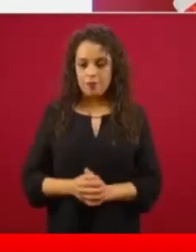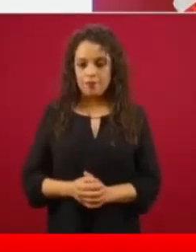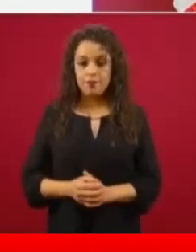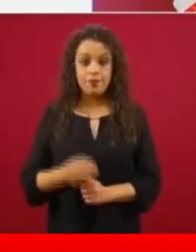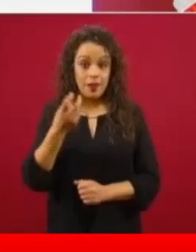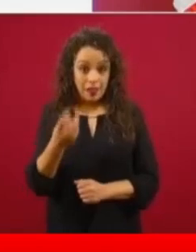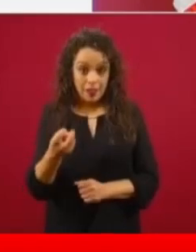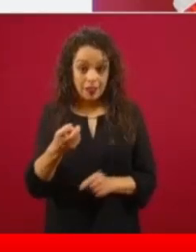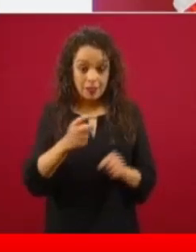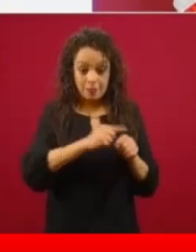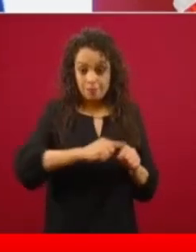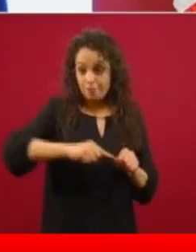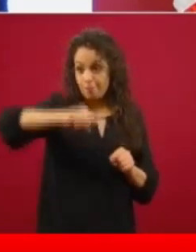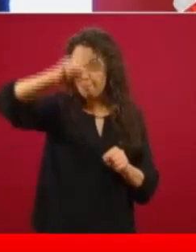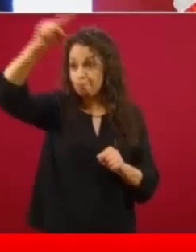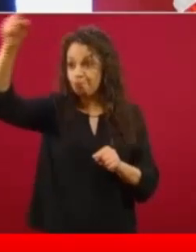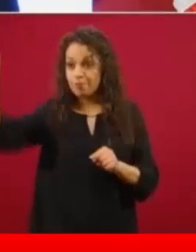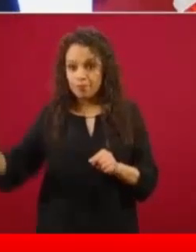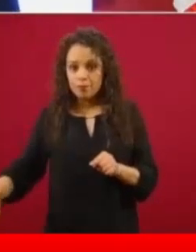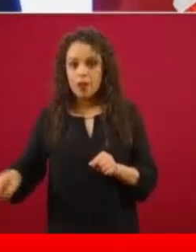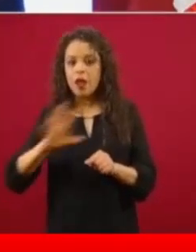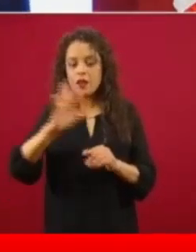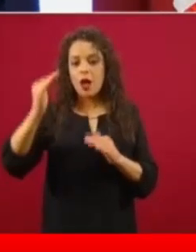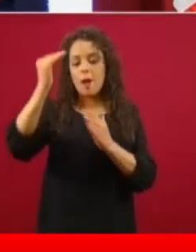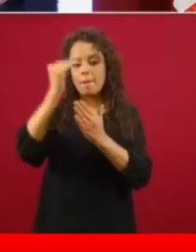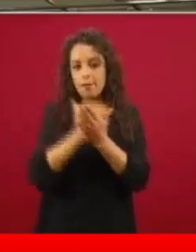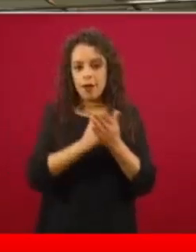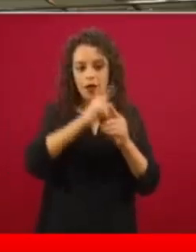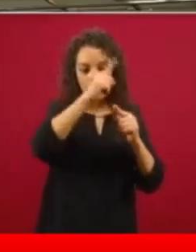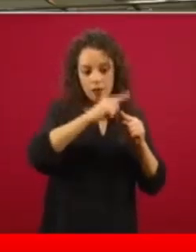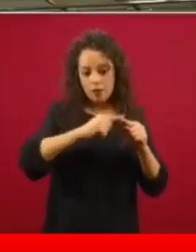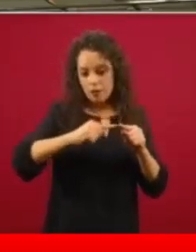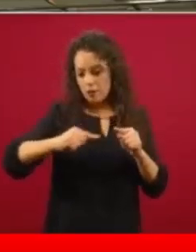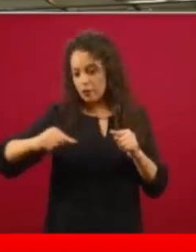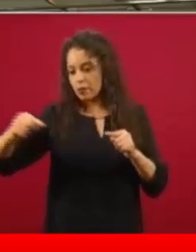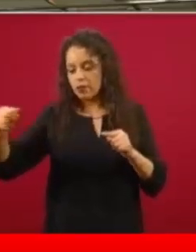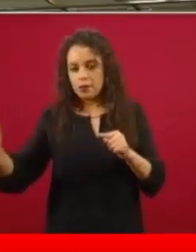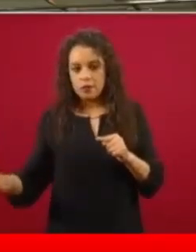plana de lo que se predijo el 29 de abril.